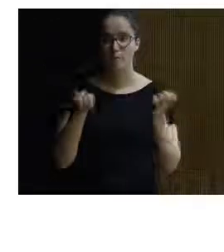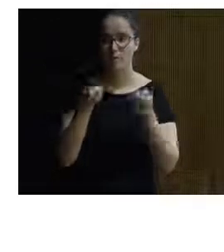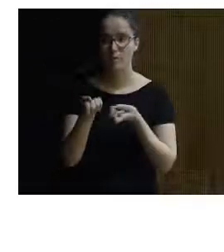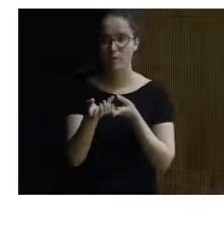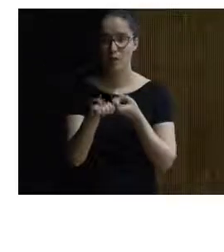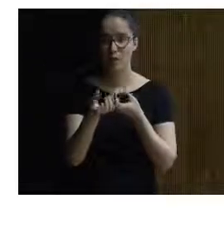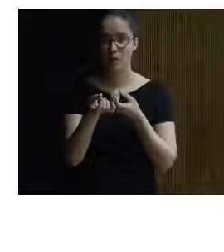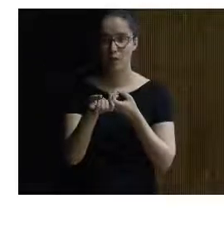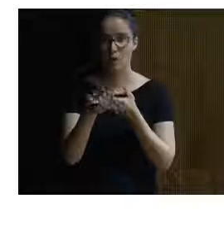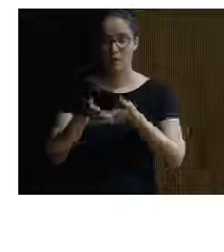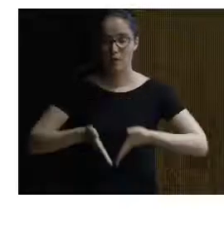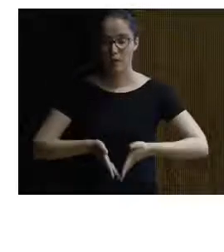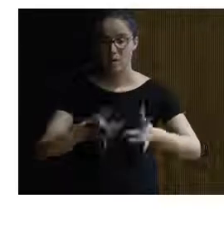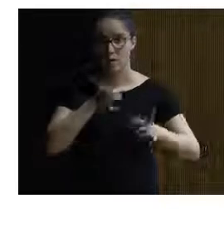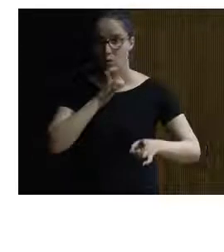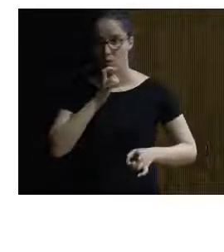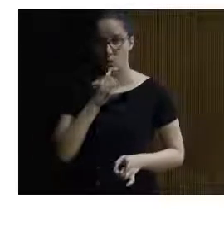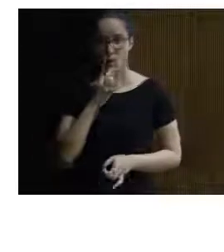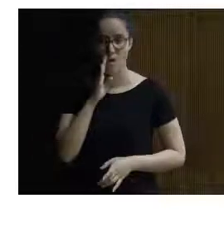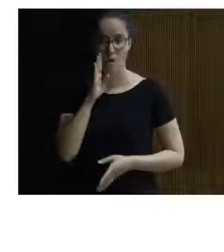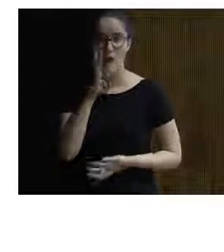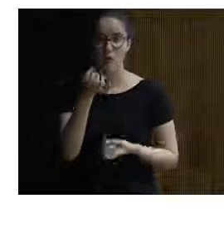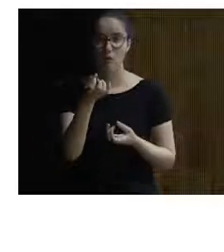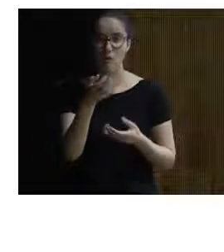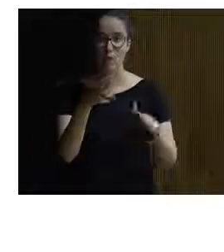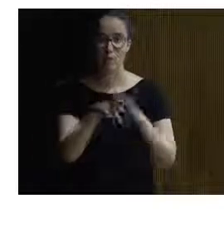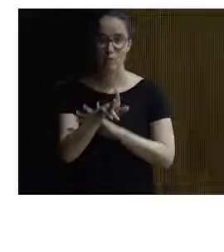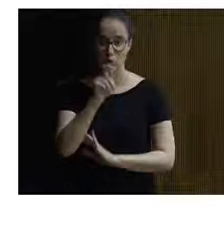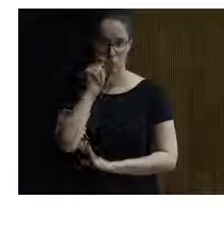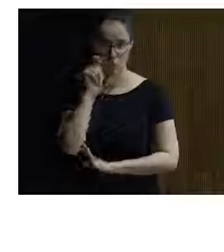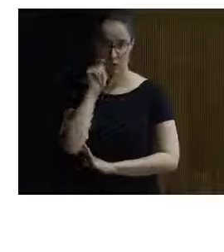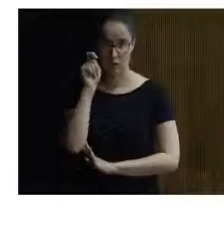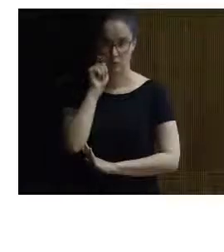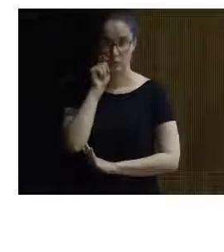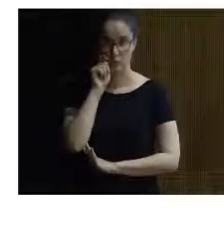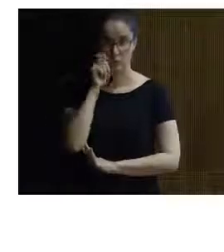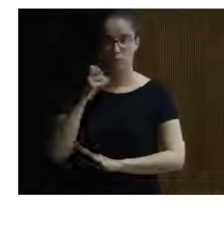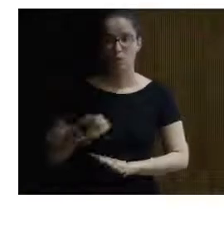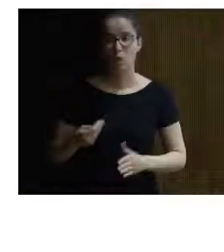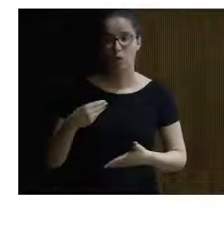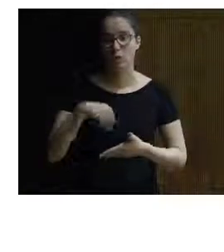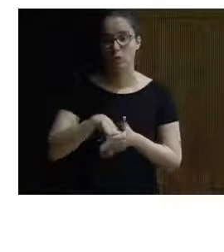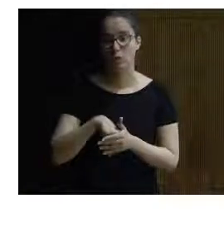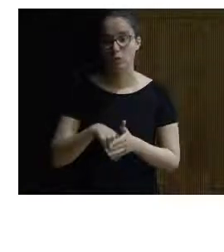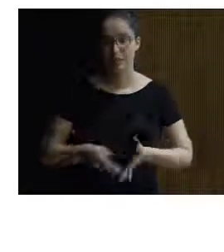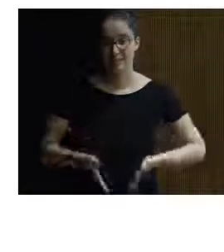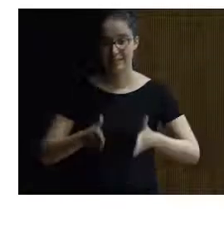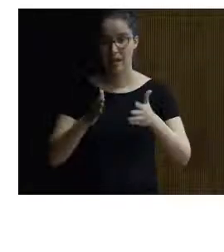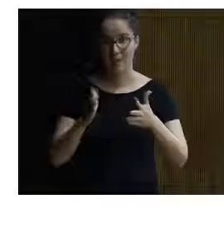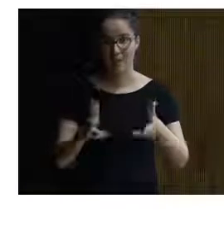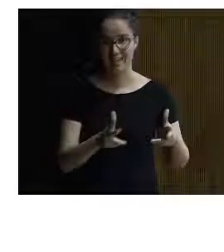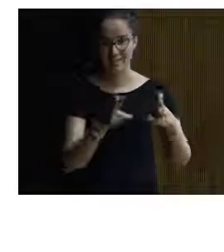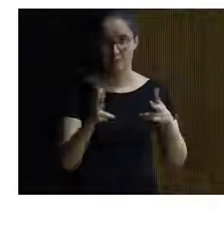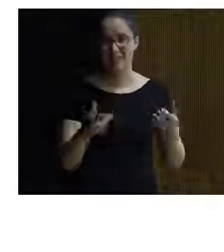sobre el estado del propio trazado, lo que os comentaba, información sobre los recursos turísticos, o sea, qué vais a encontrar dentro de estas etapas,